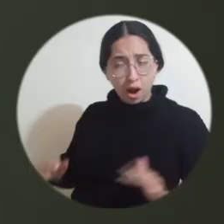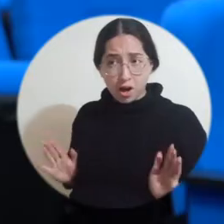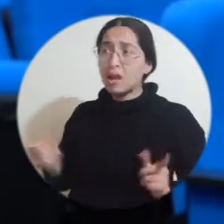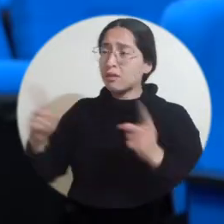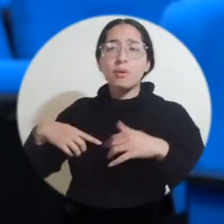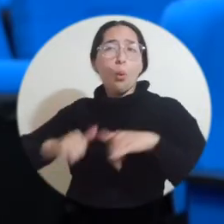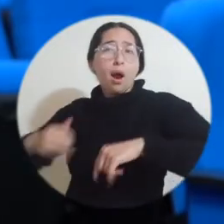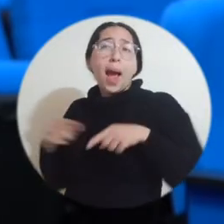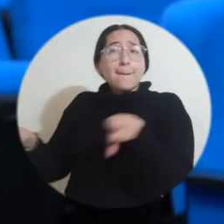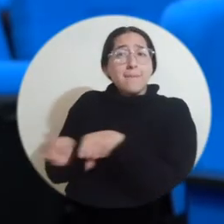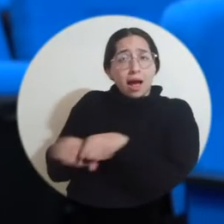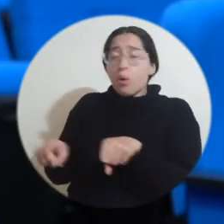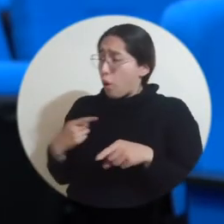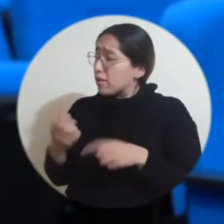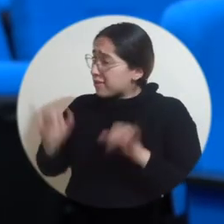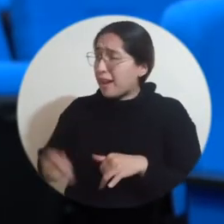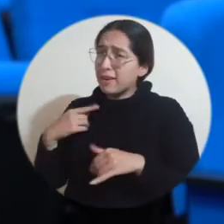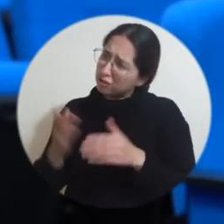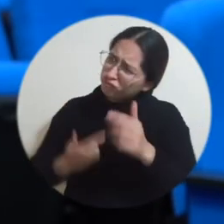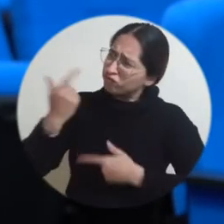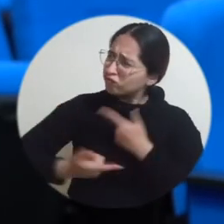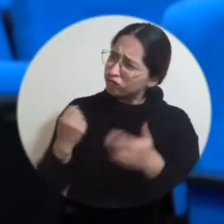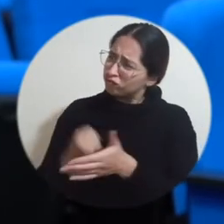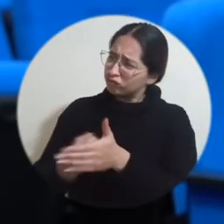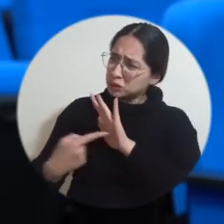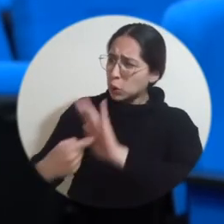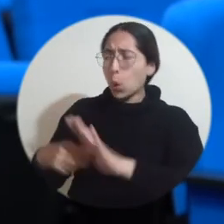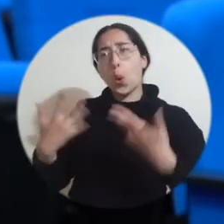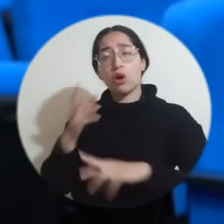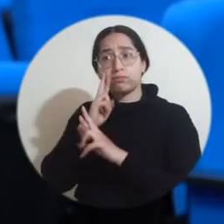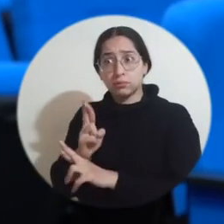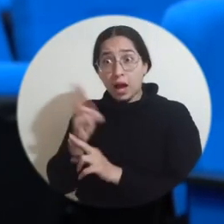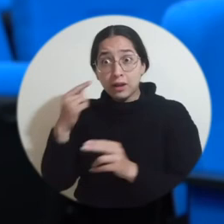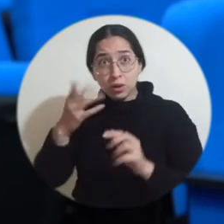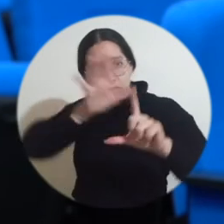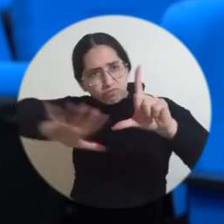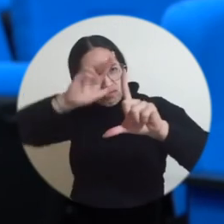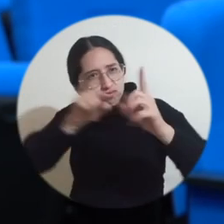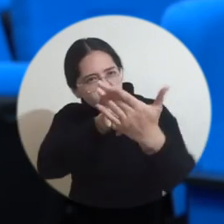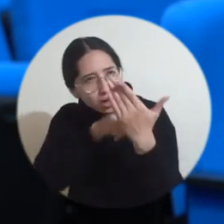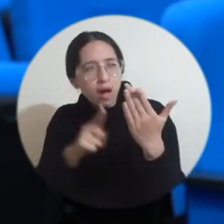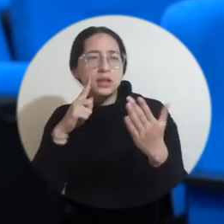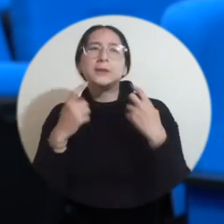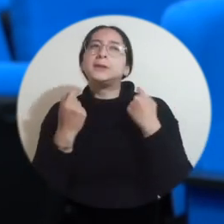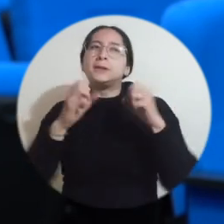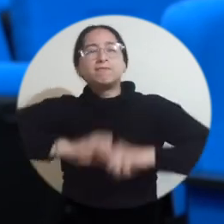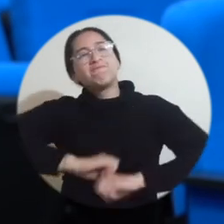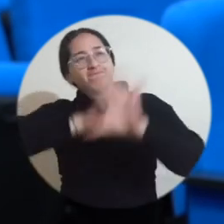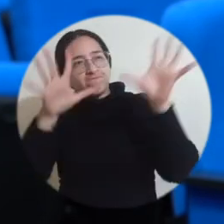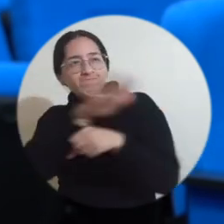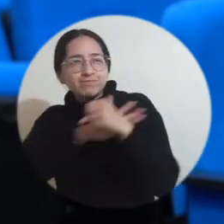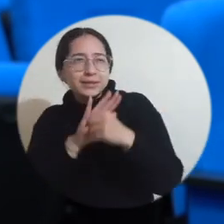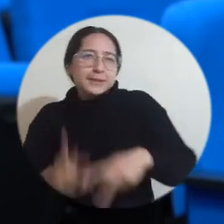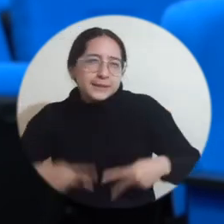momentos nuestros hermanos y que definitivamente tenemos que hacerlo sentir de esa manera. Entonces, el corto va enfocado muy bien